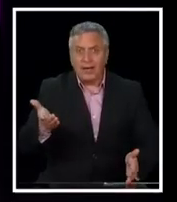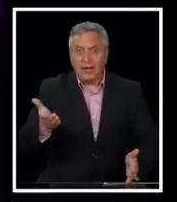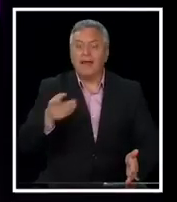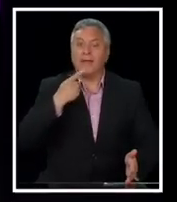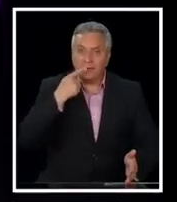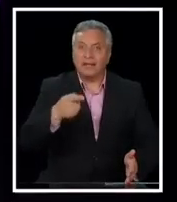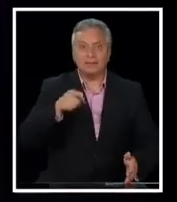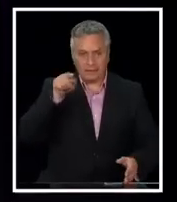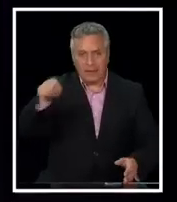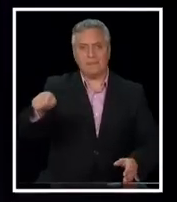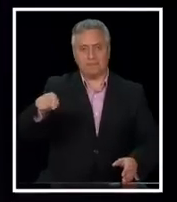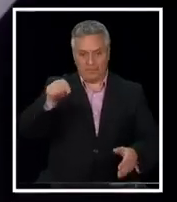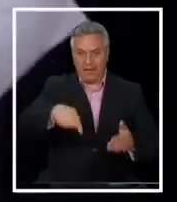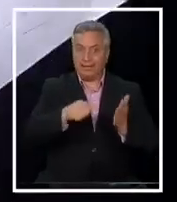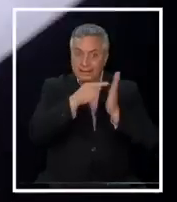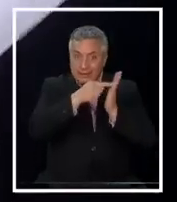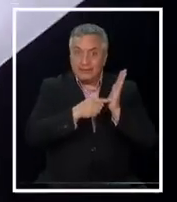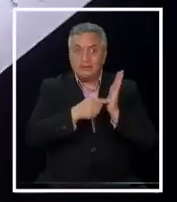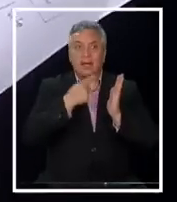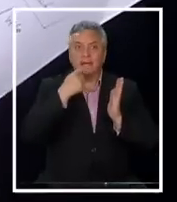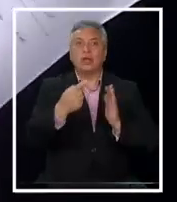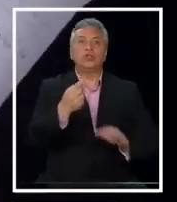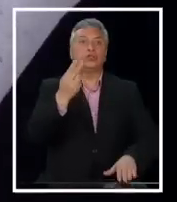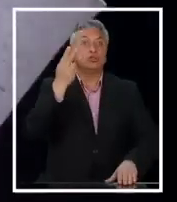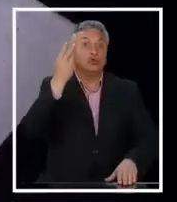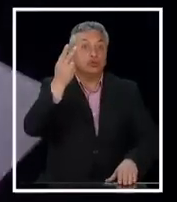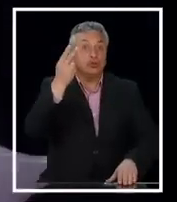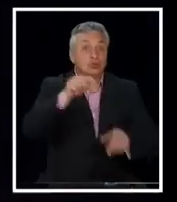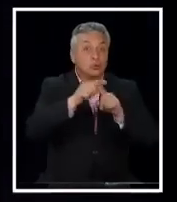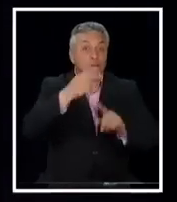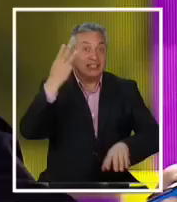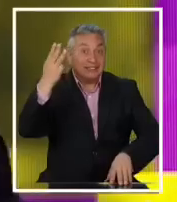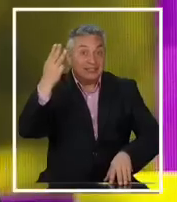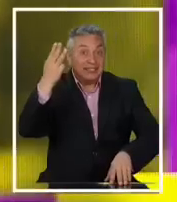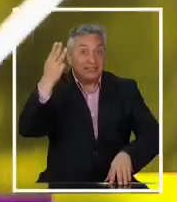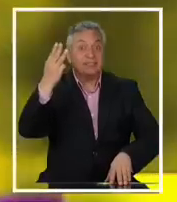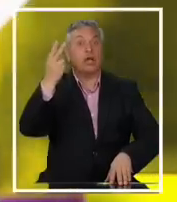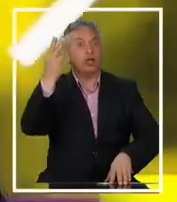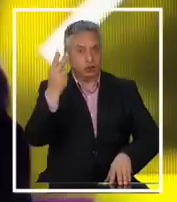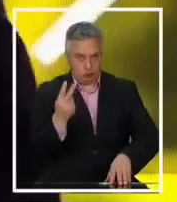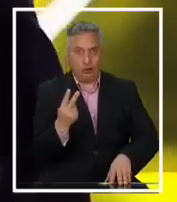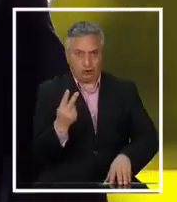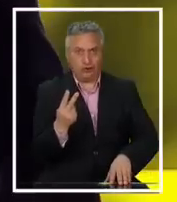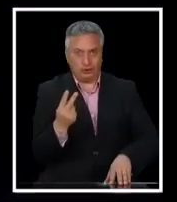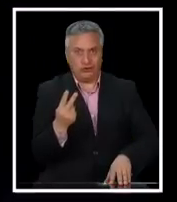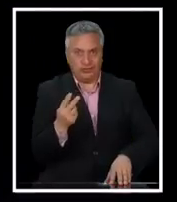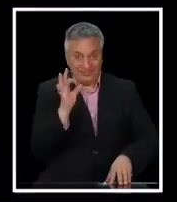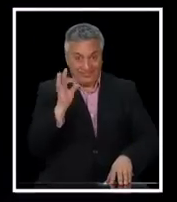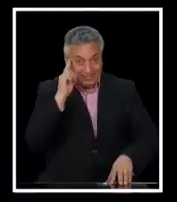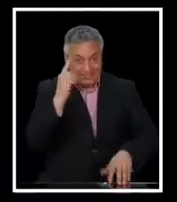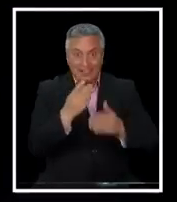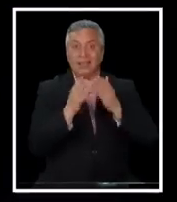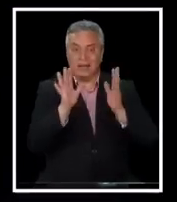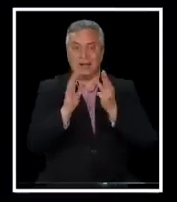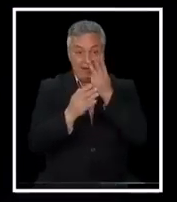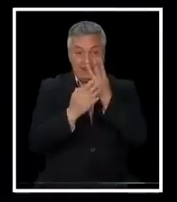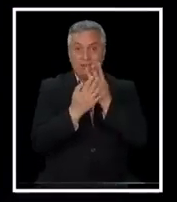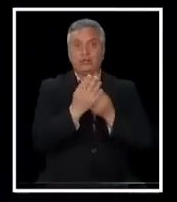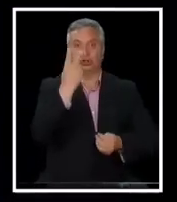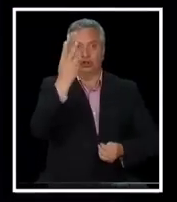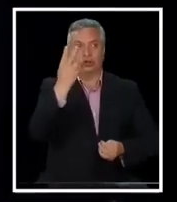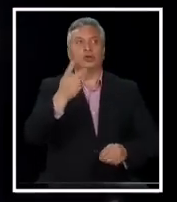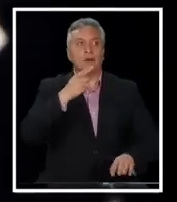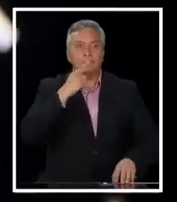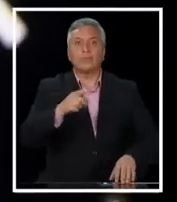establece, Matías, dos tercios. ¿El acuerdo de la prueba? No, no, no, el texto constitucional. El ya, el texto este que quieren que votemos. Dos